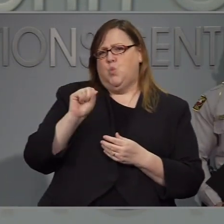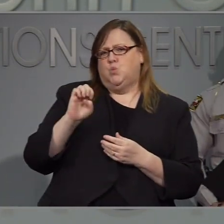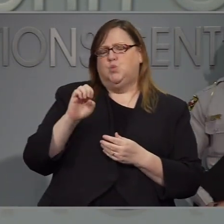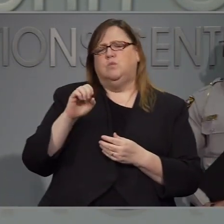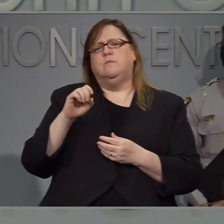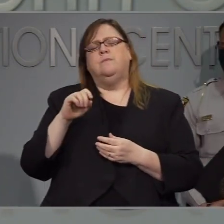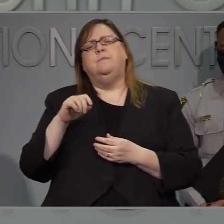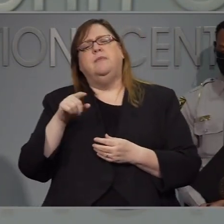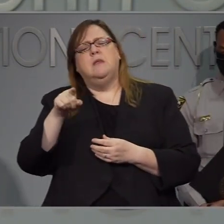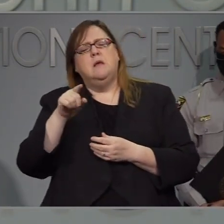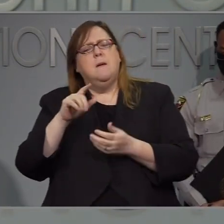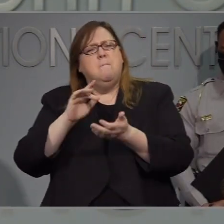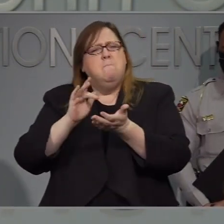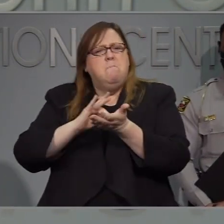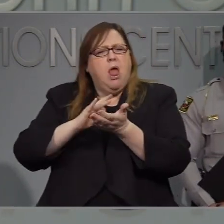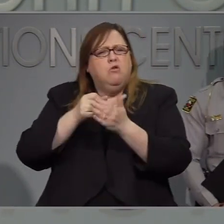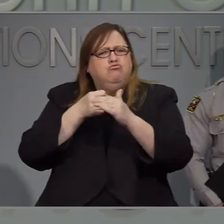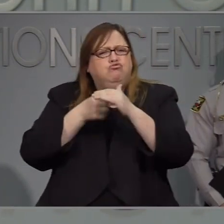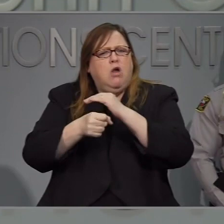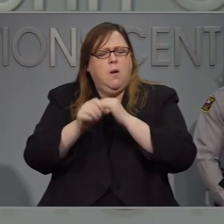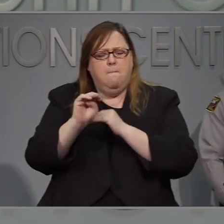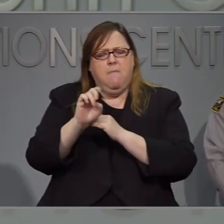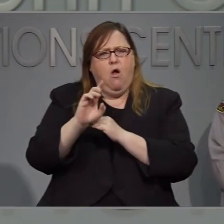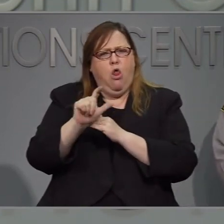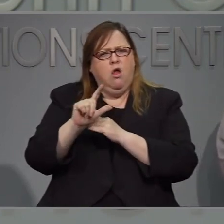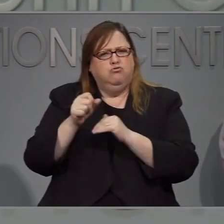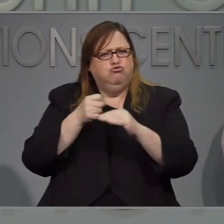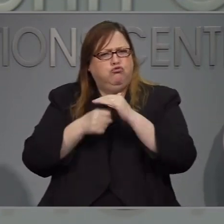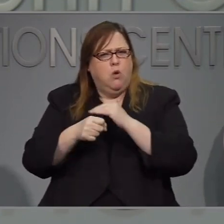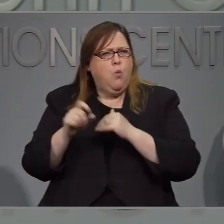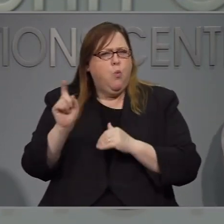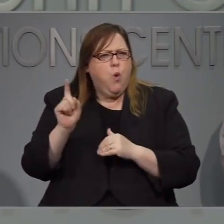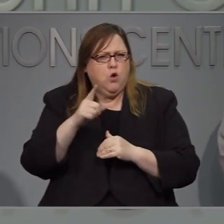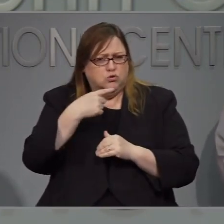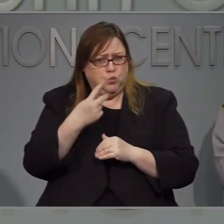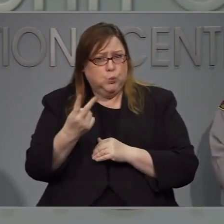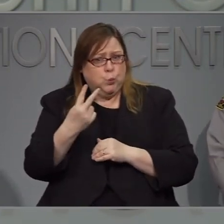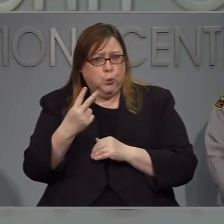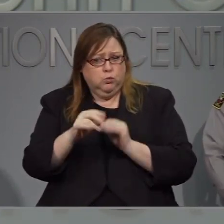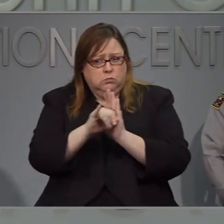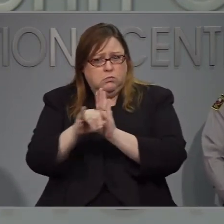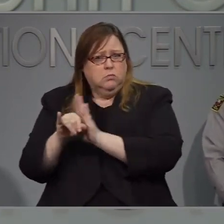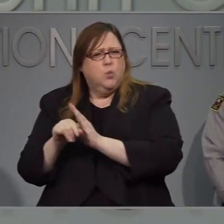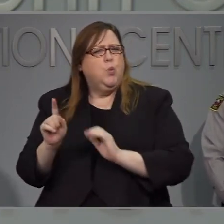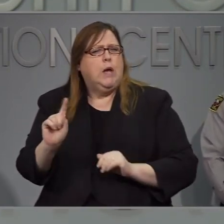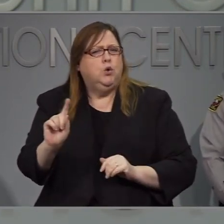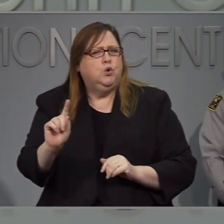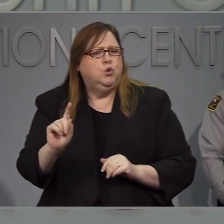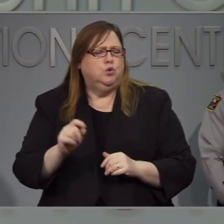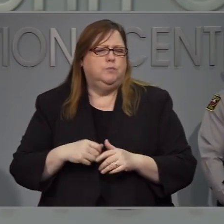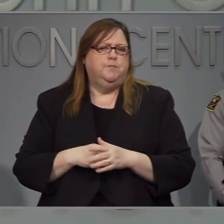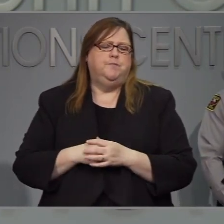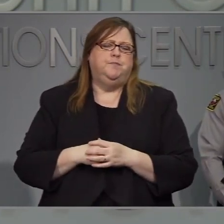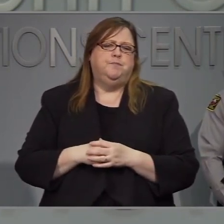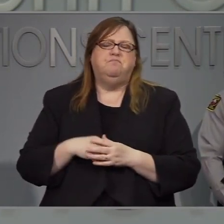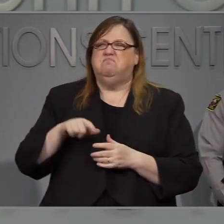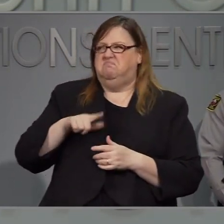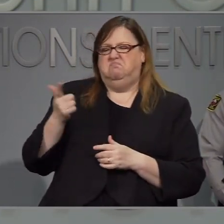En en donde se van a establecer estos albergues para asistencia médica.